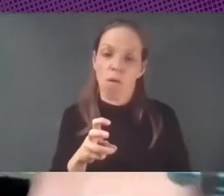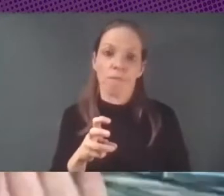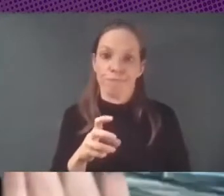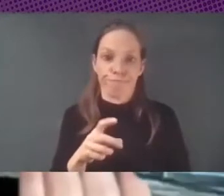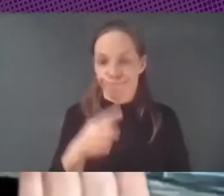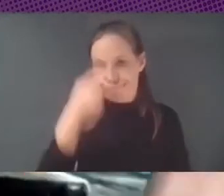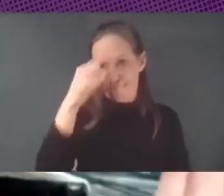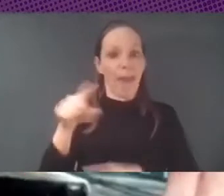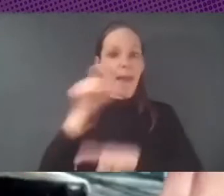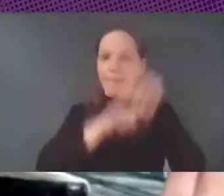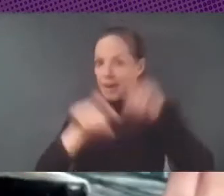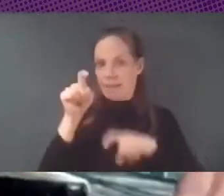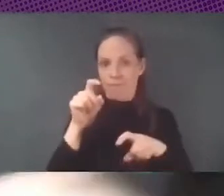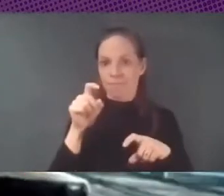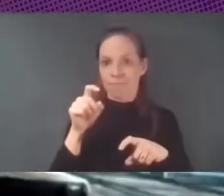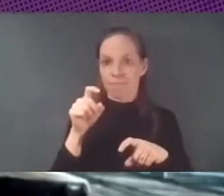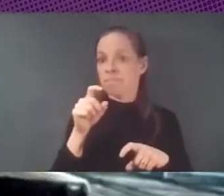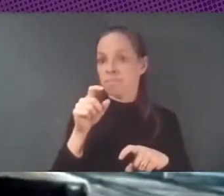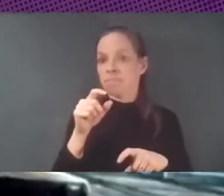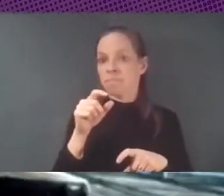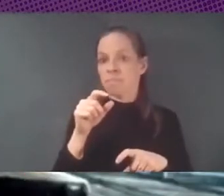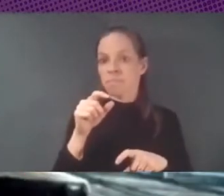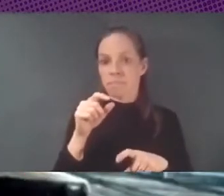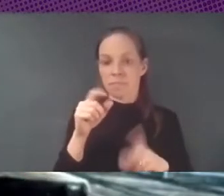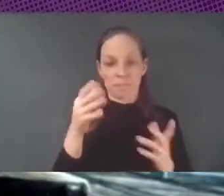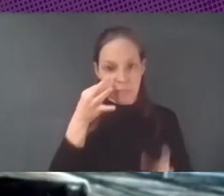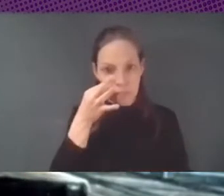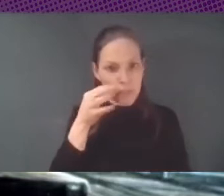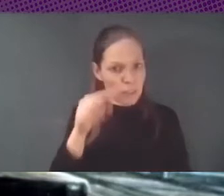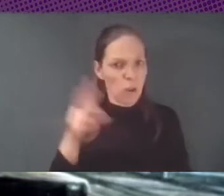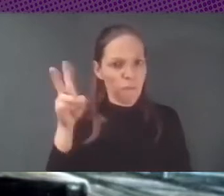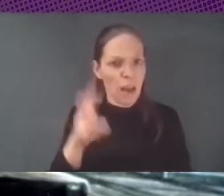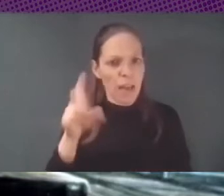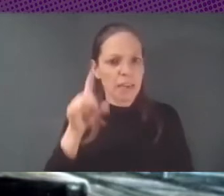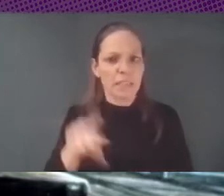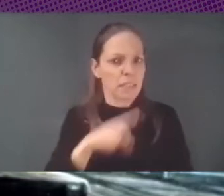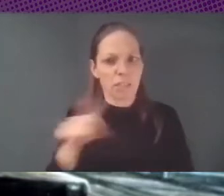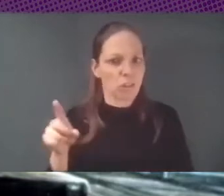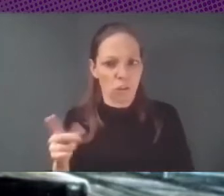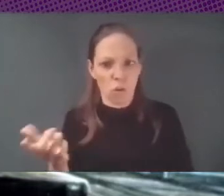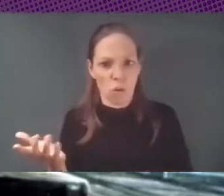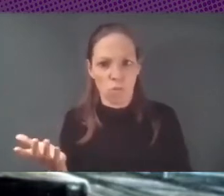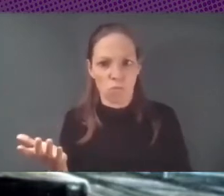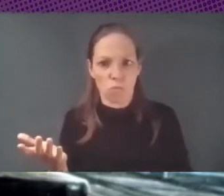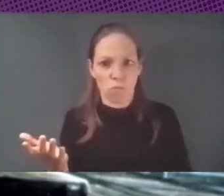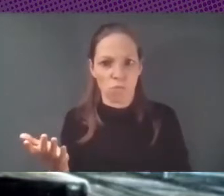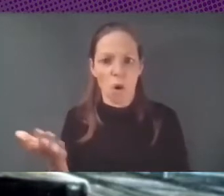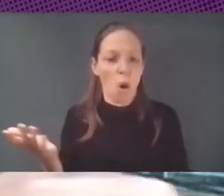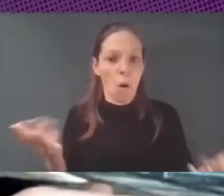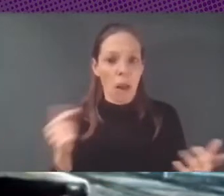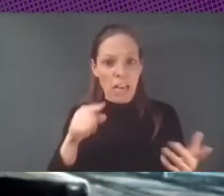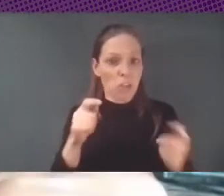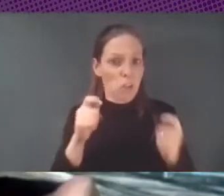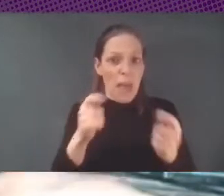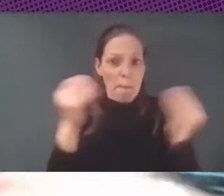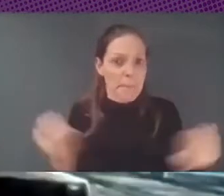ver es cuestionarse directamente si si esto sirve o no sirve absolutamente para nada o no mejoraría esto en lugar de